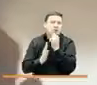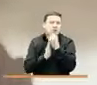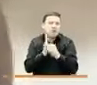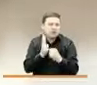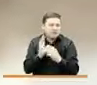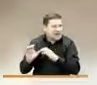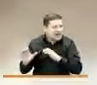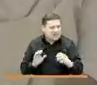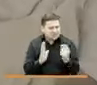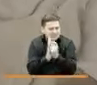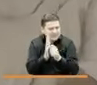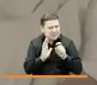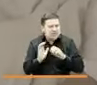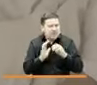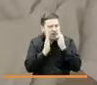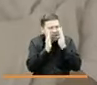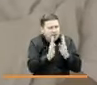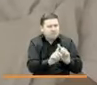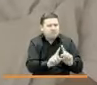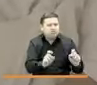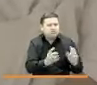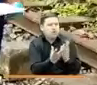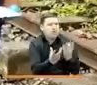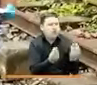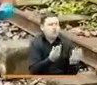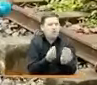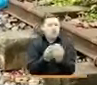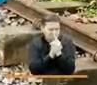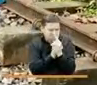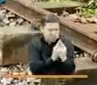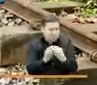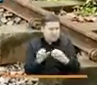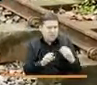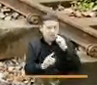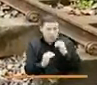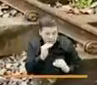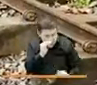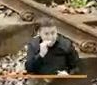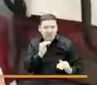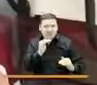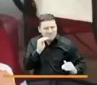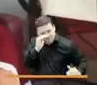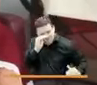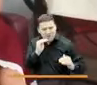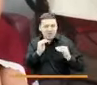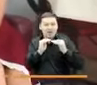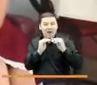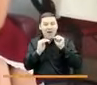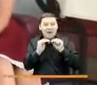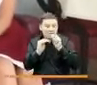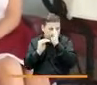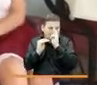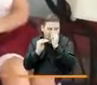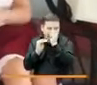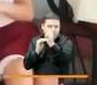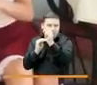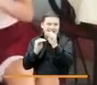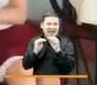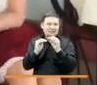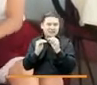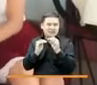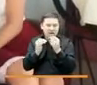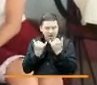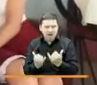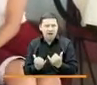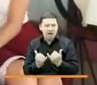de manera diferencial atienden a la diversidad de la población. La equidad es nuestro norte. Y ahora, más que nunca, lo